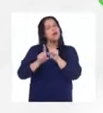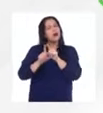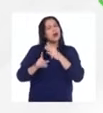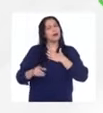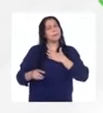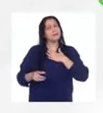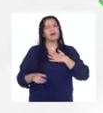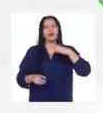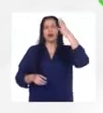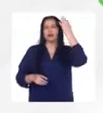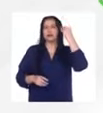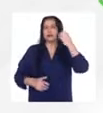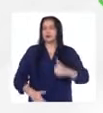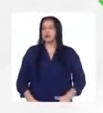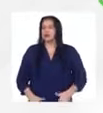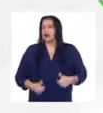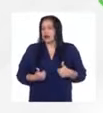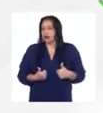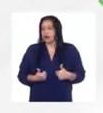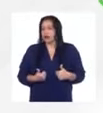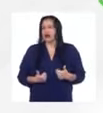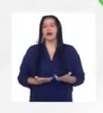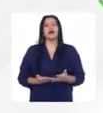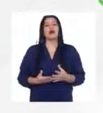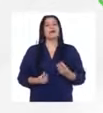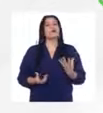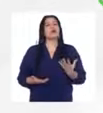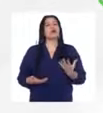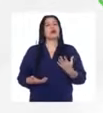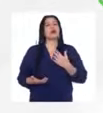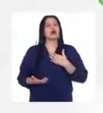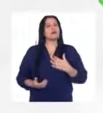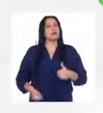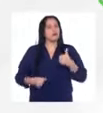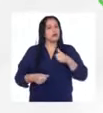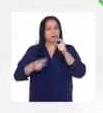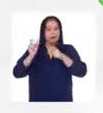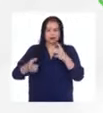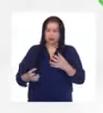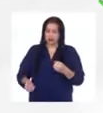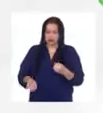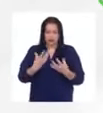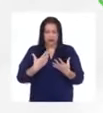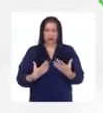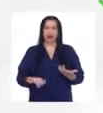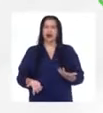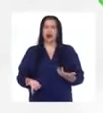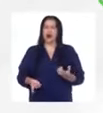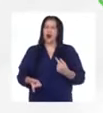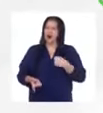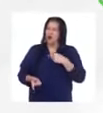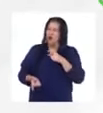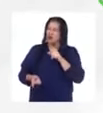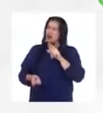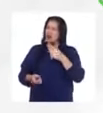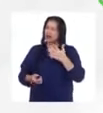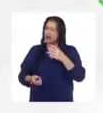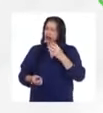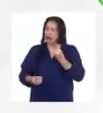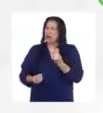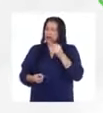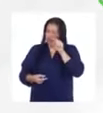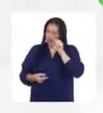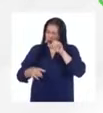vida porque habían personas que decían oye pero ¿por qué quieres quedarte a trabajar